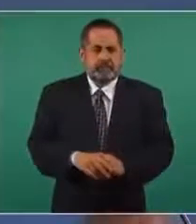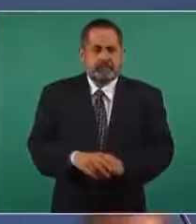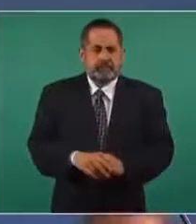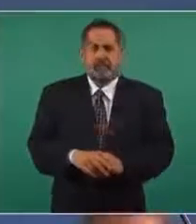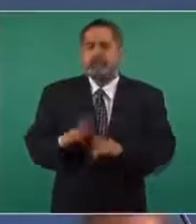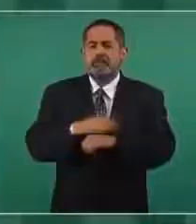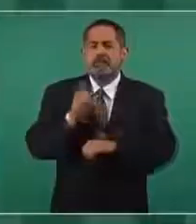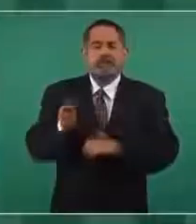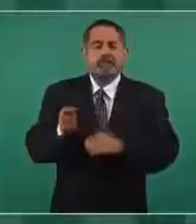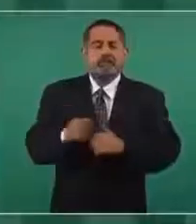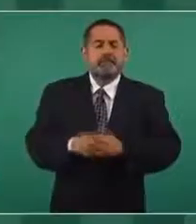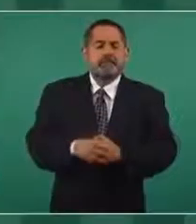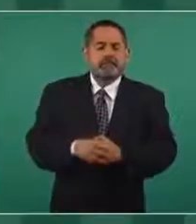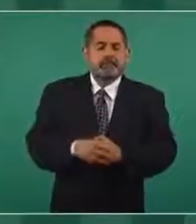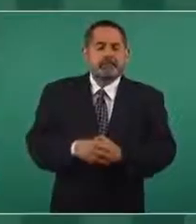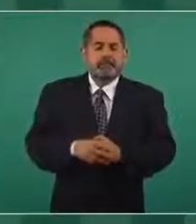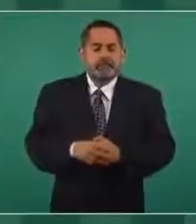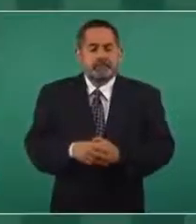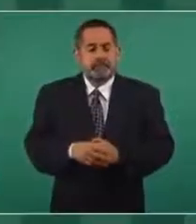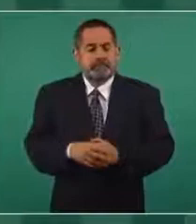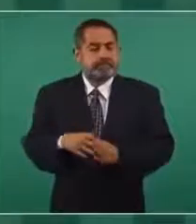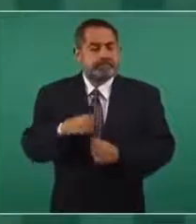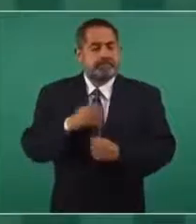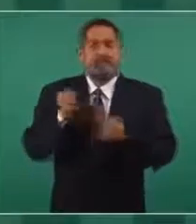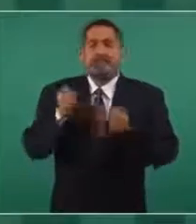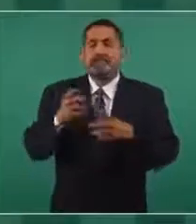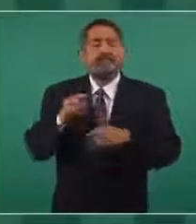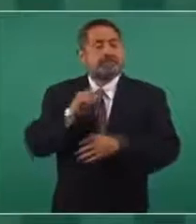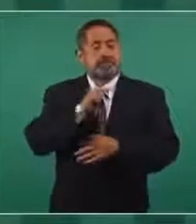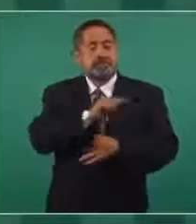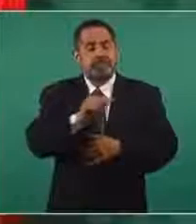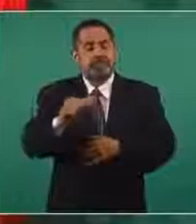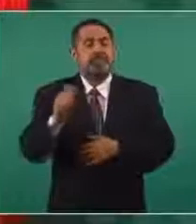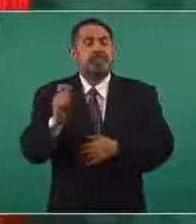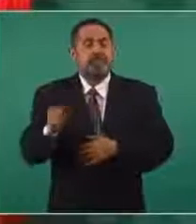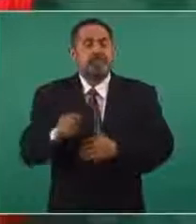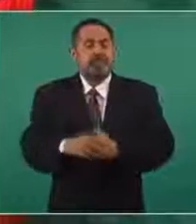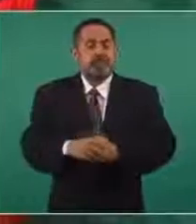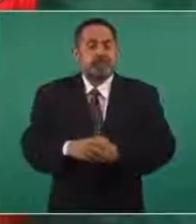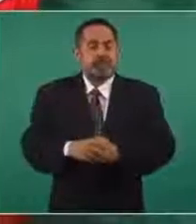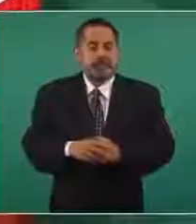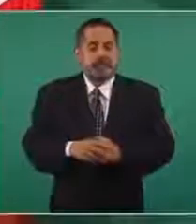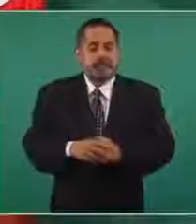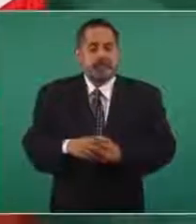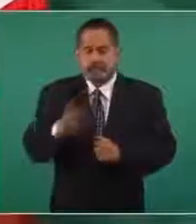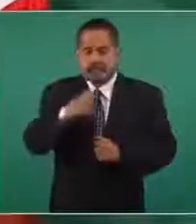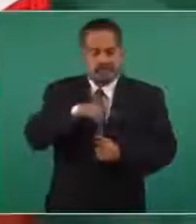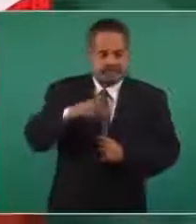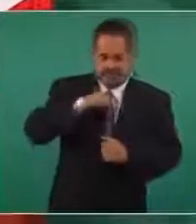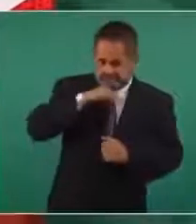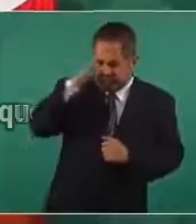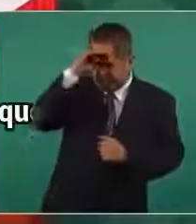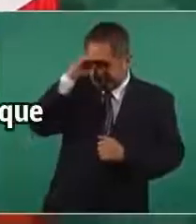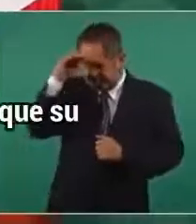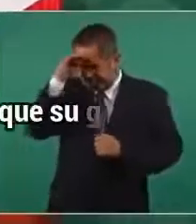Porque hay muchos que están pensando